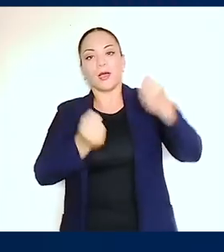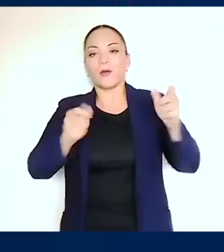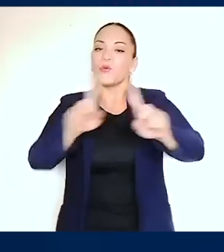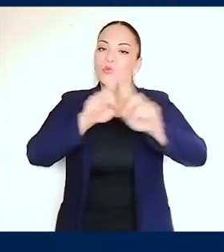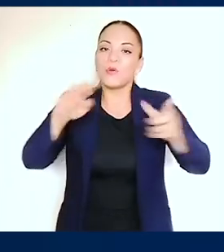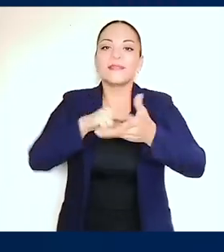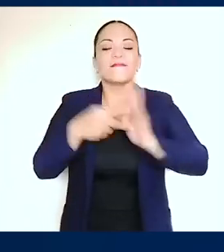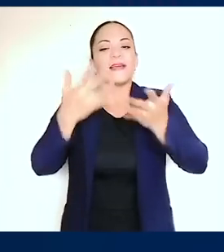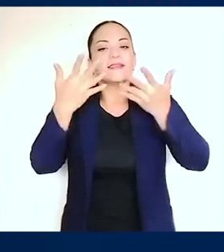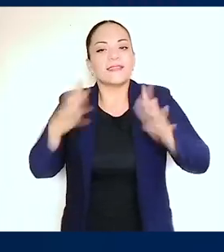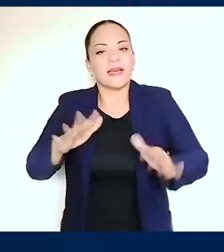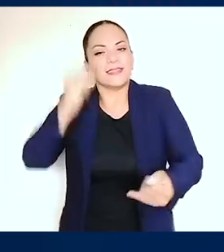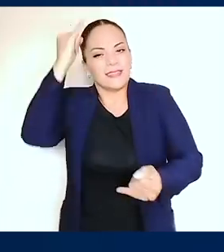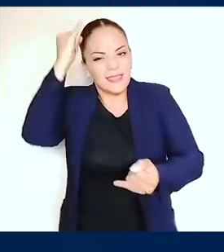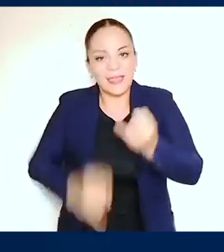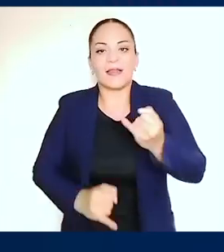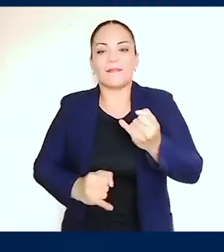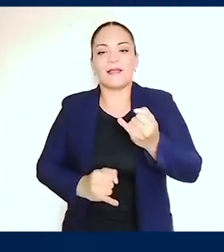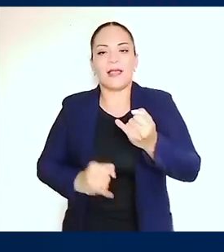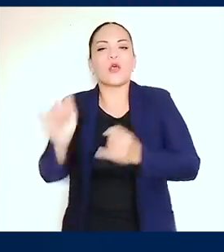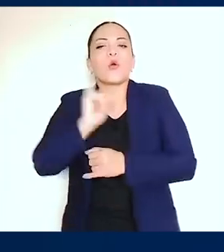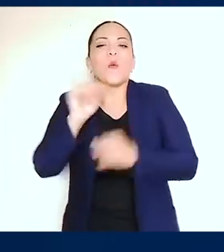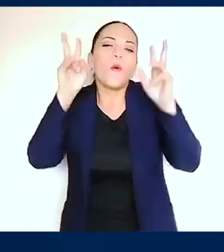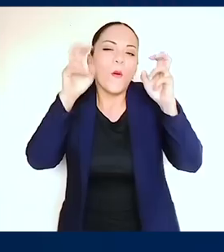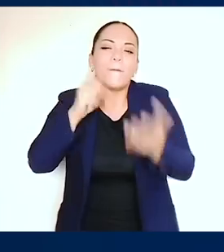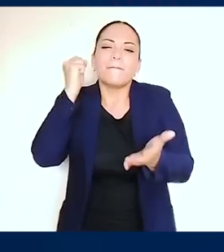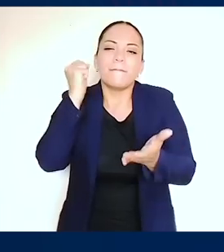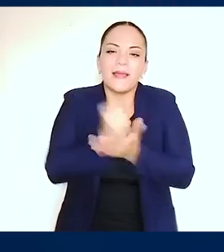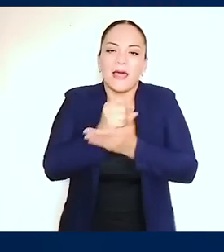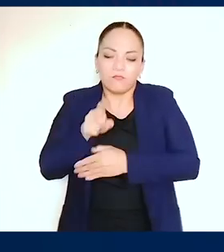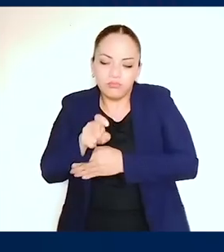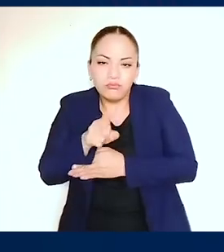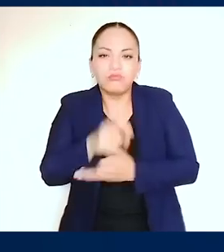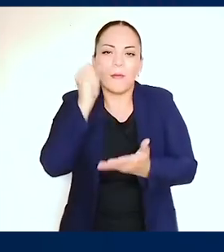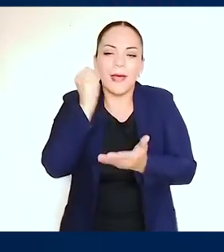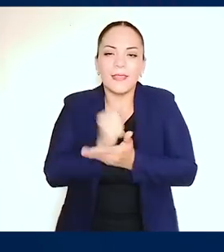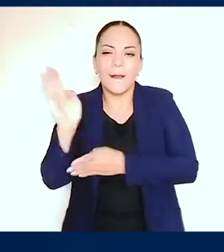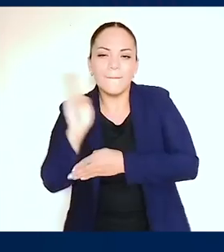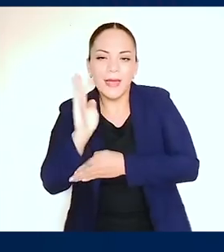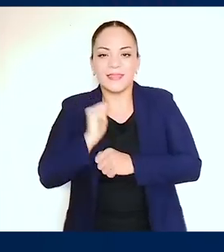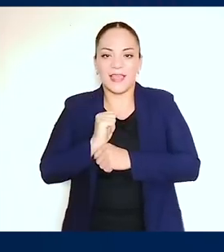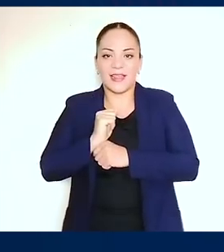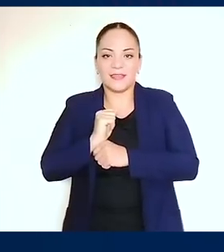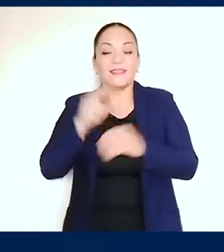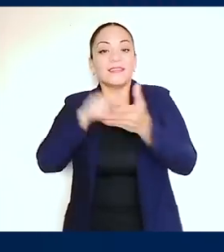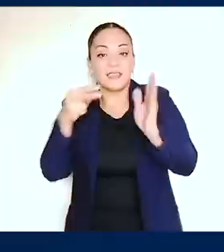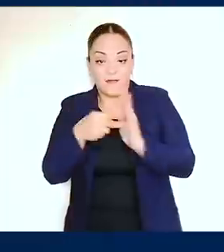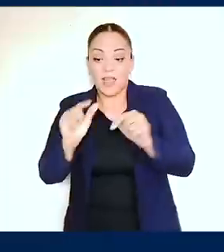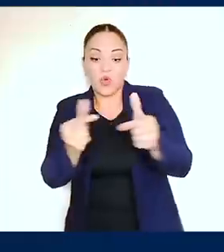esterilizar, de matar los microbios y las bacterias del crimen